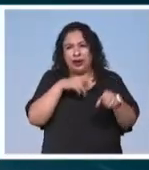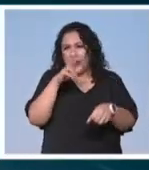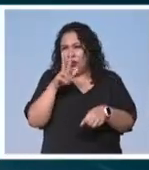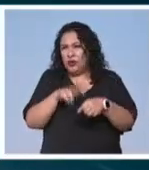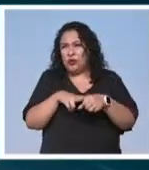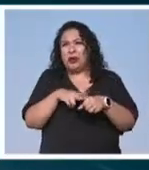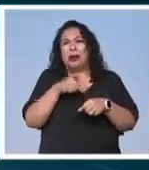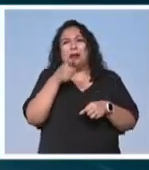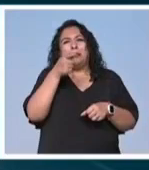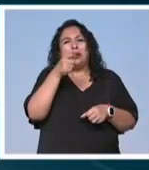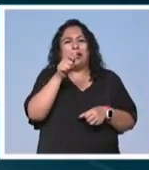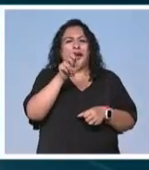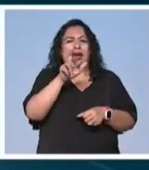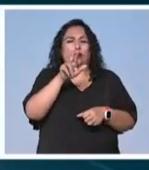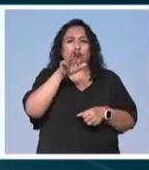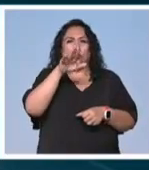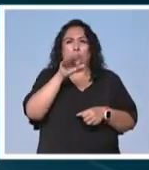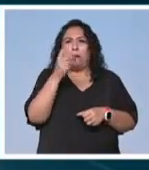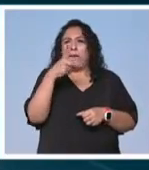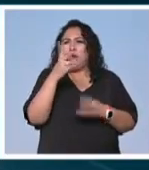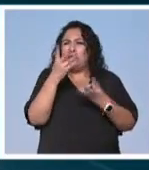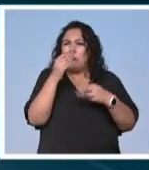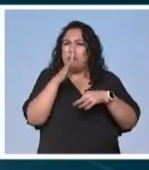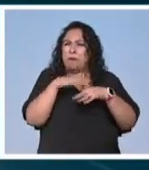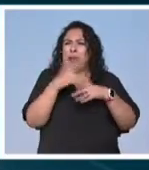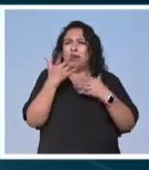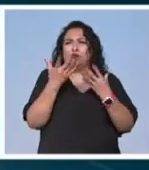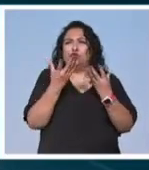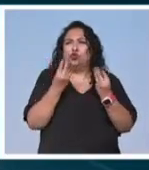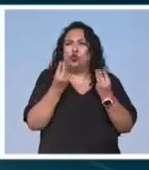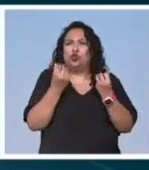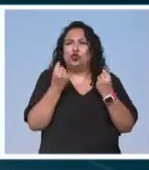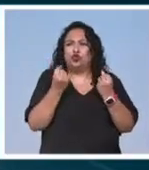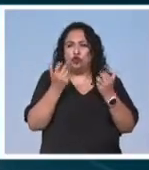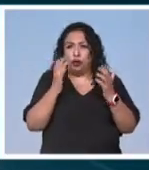estilo Arnubo pero muchísimo más recargado